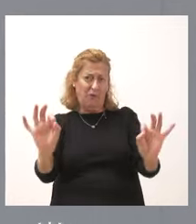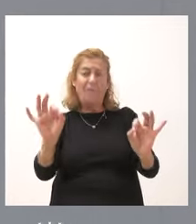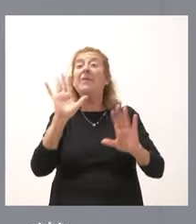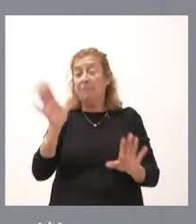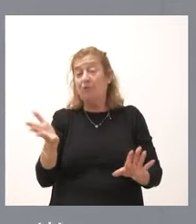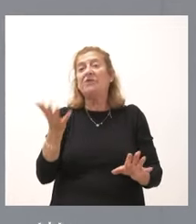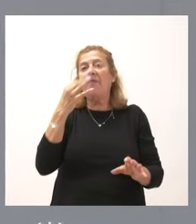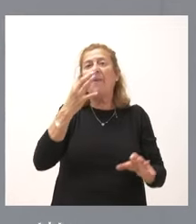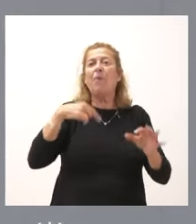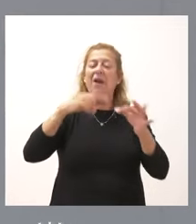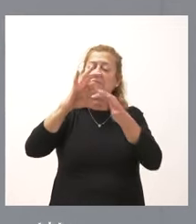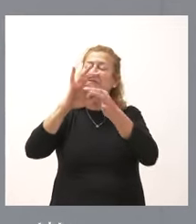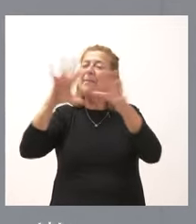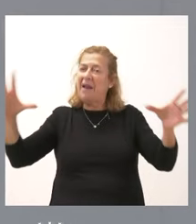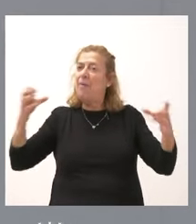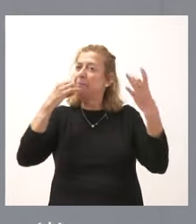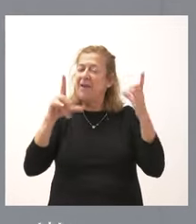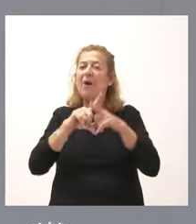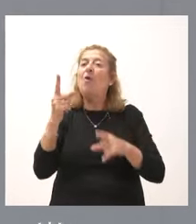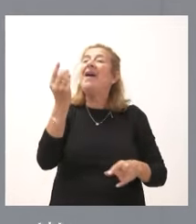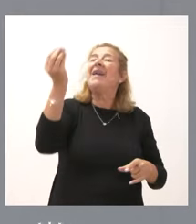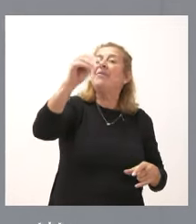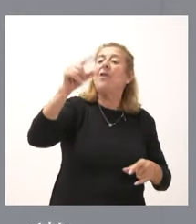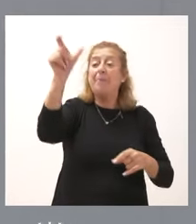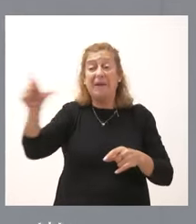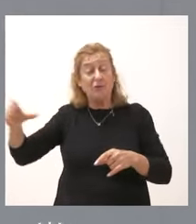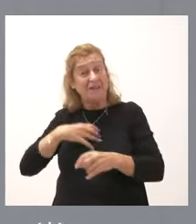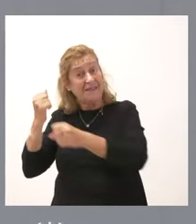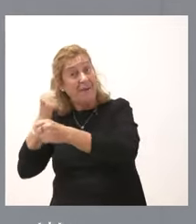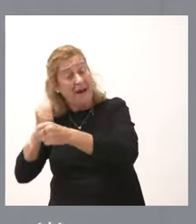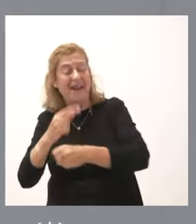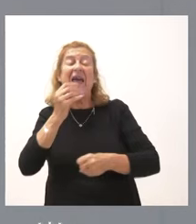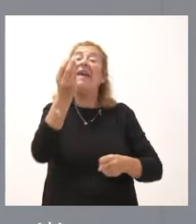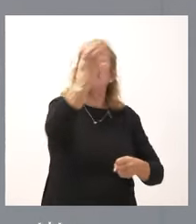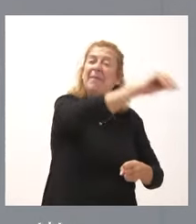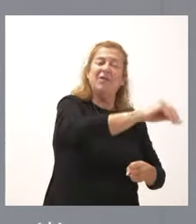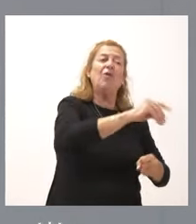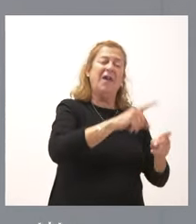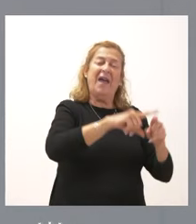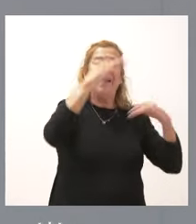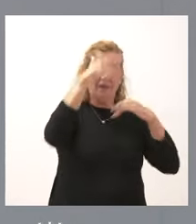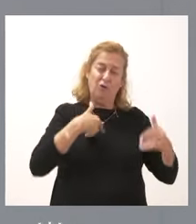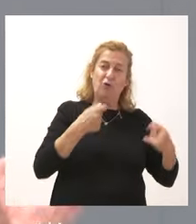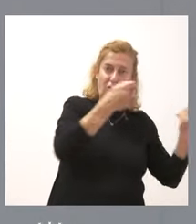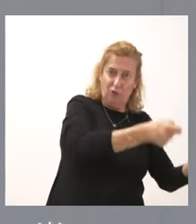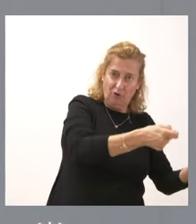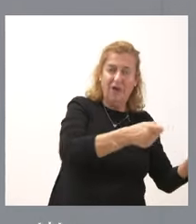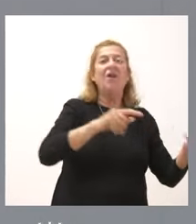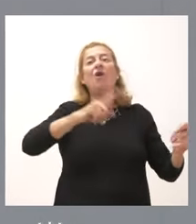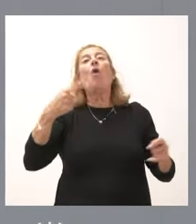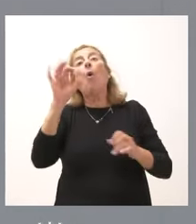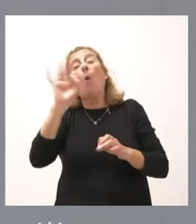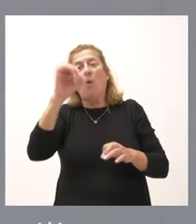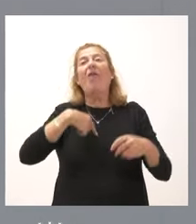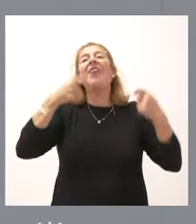que hay que disociar muy bien de lo que es un incremento del servicio y un incremento del coste con el que se presta para mejorar la atención a los ciudadanos, de lo que pueda ser la voluntad